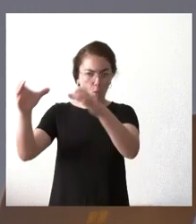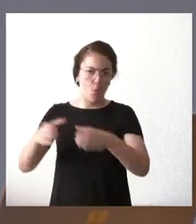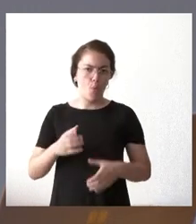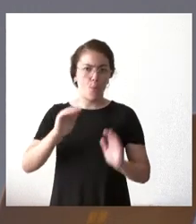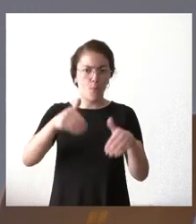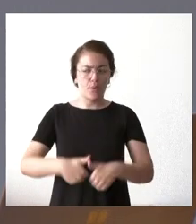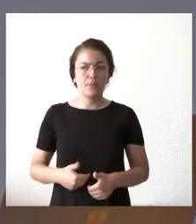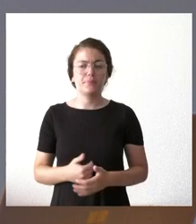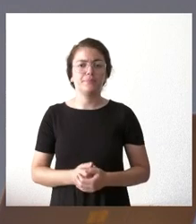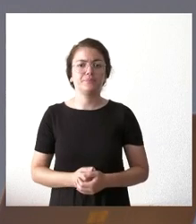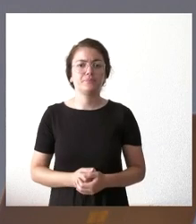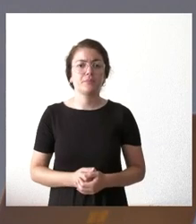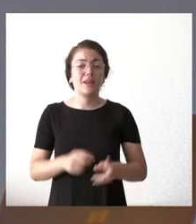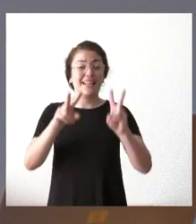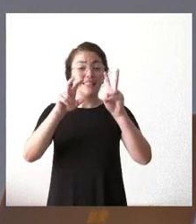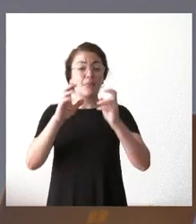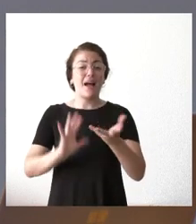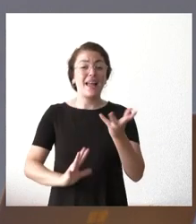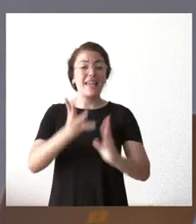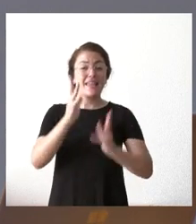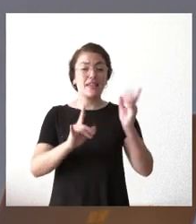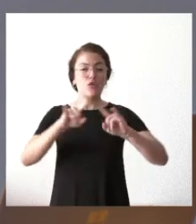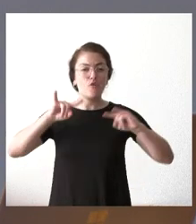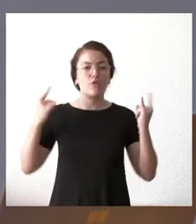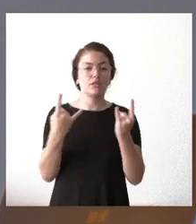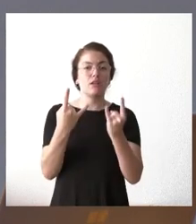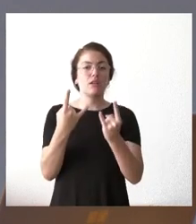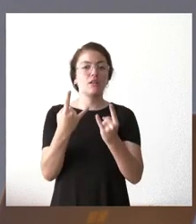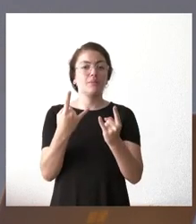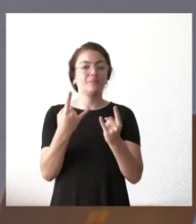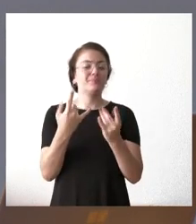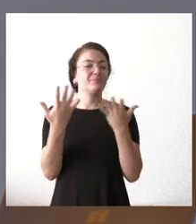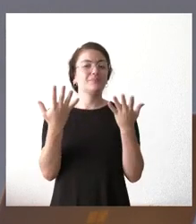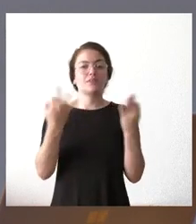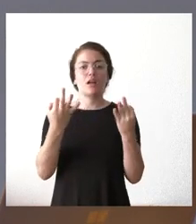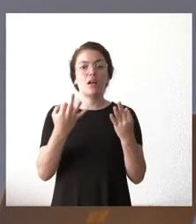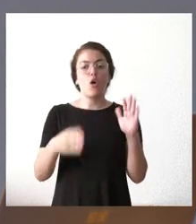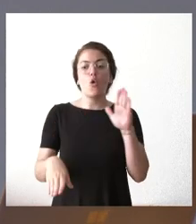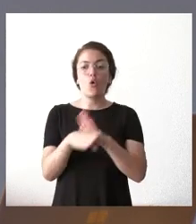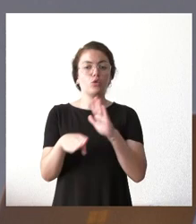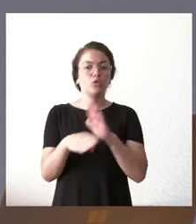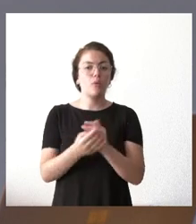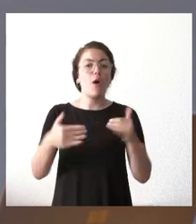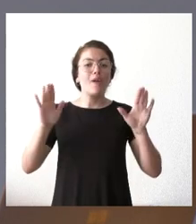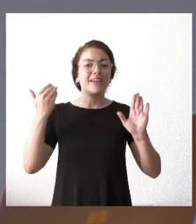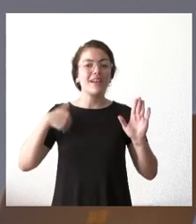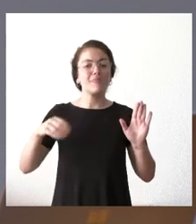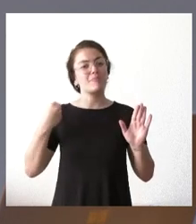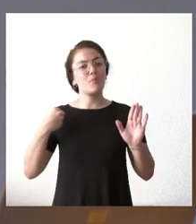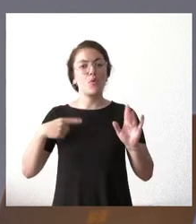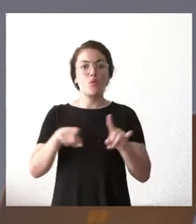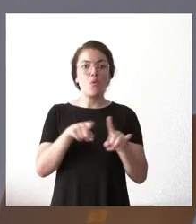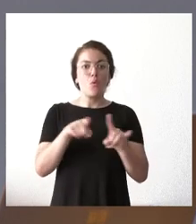Respecto a incendios forestales, es decir, que seguimos, aunque ya no hay ese episodio crítico